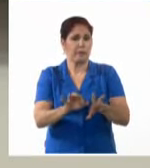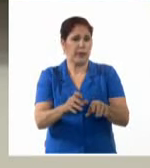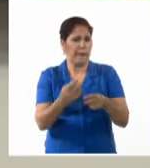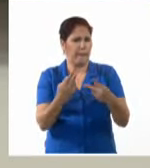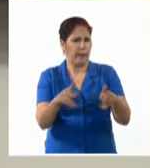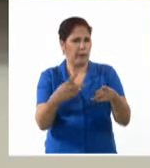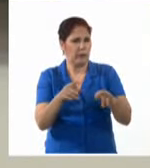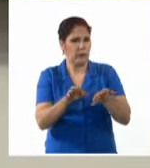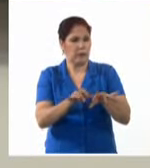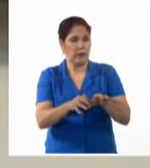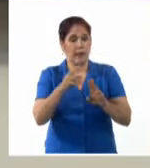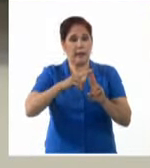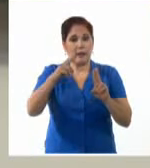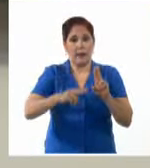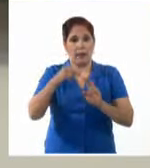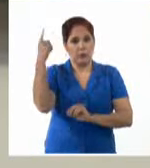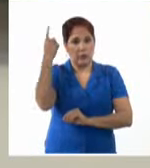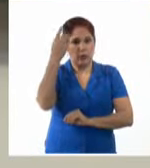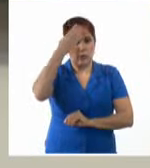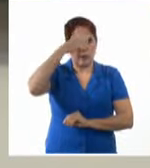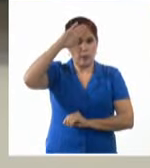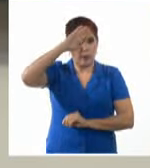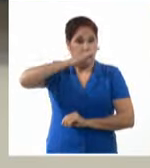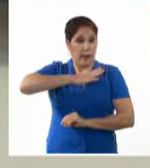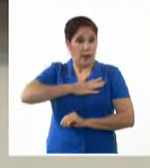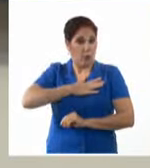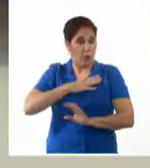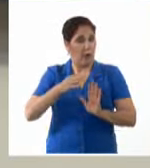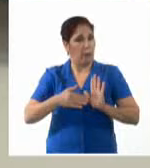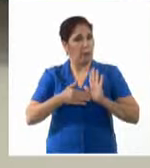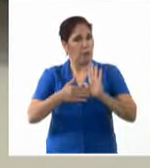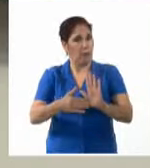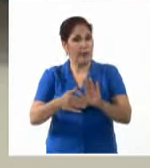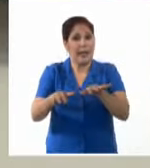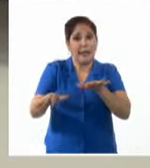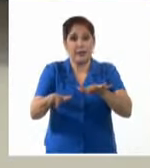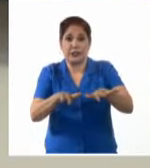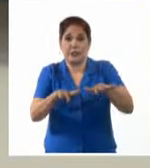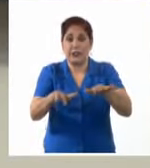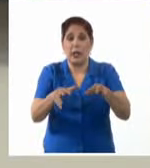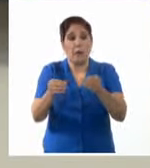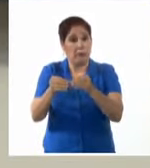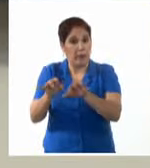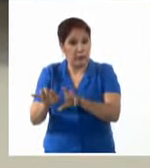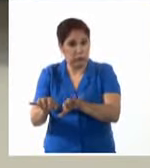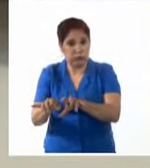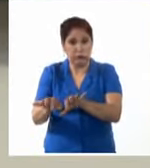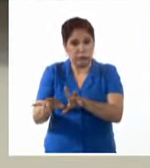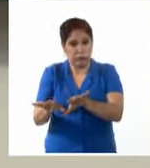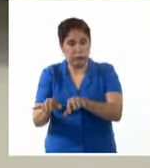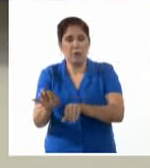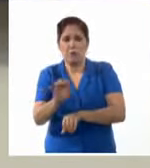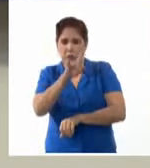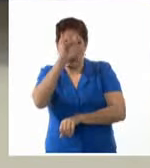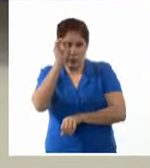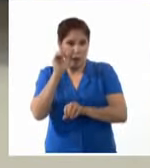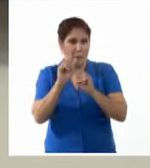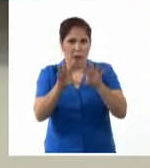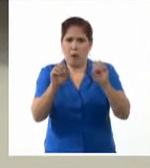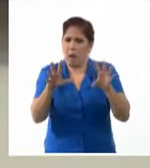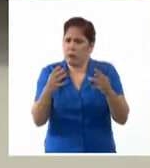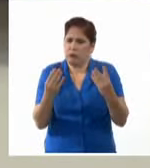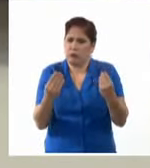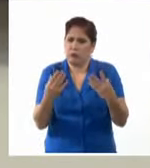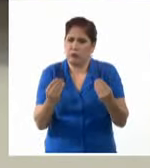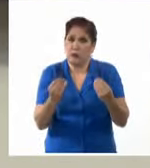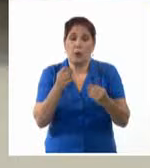desde el Teatro Nacional de Cuba es muestra de que el Jazz Plaza sigue creciendo y multiplicando sus esencias. La